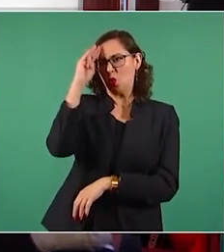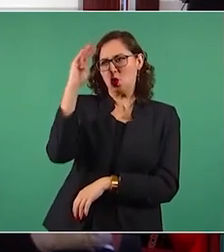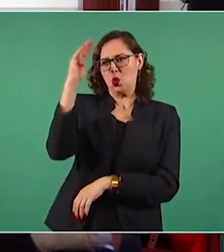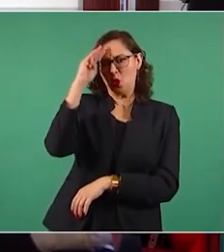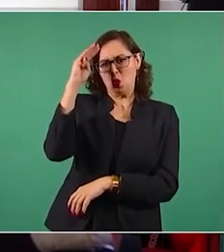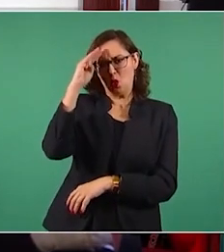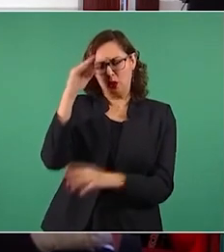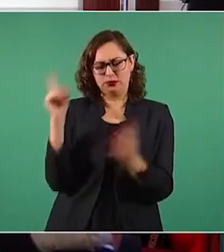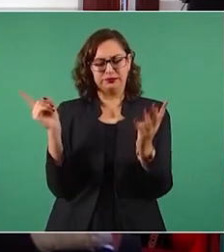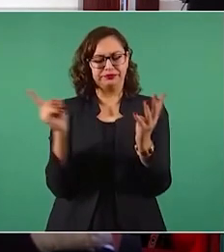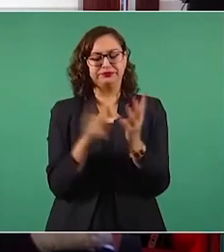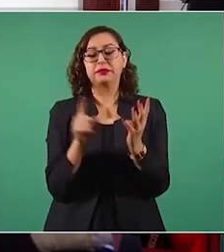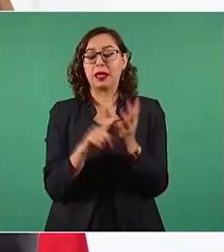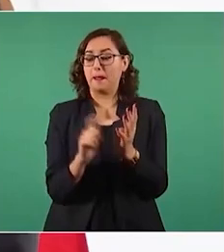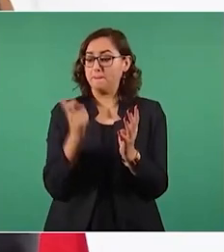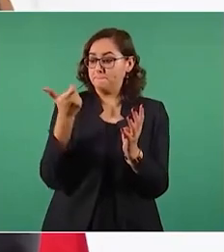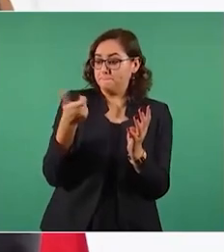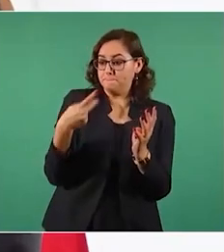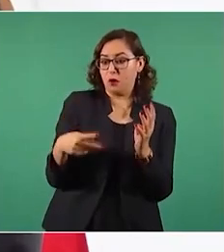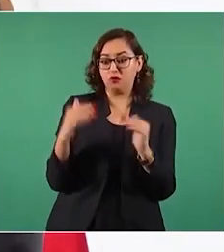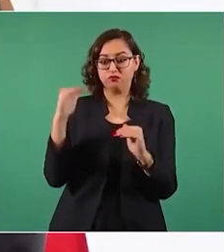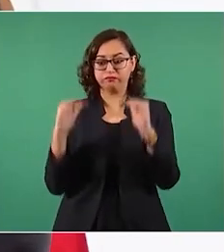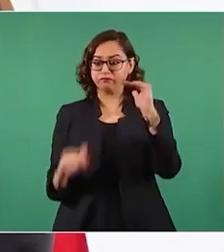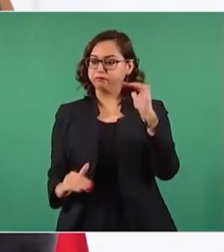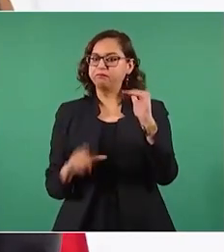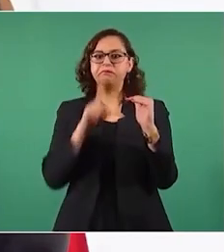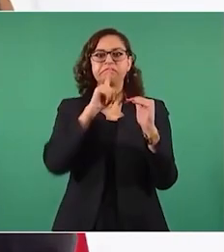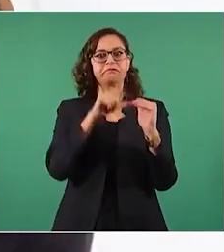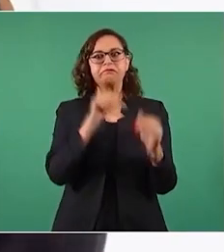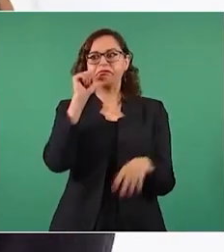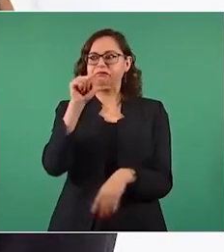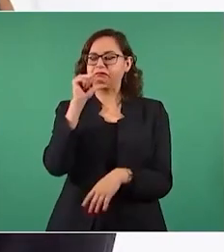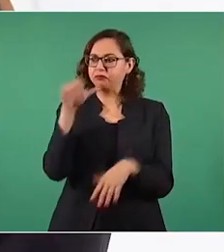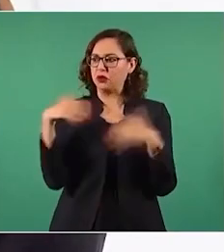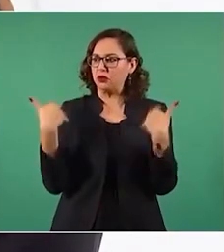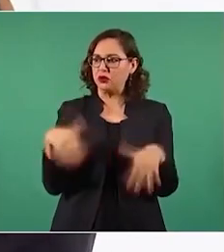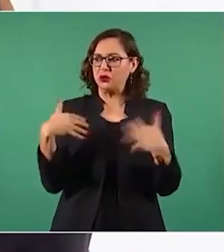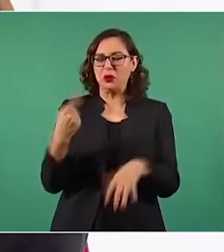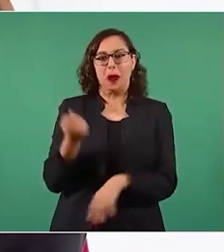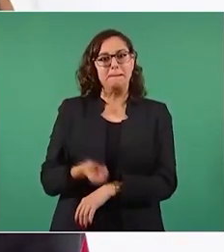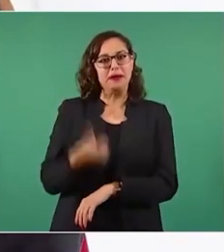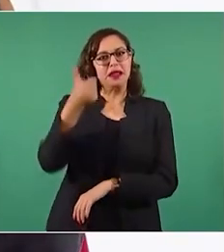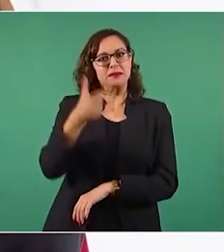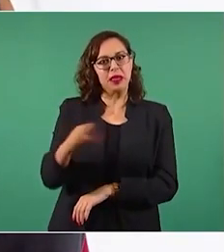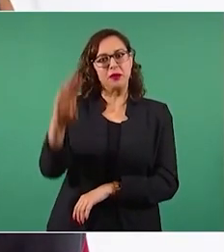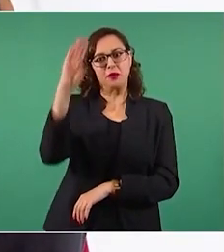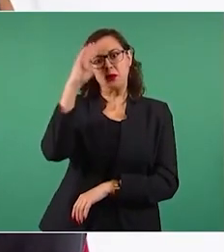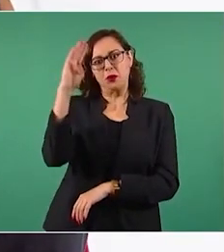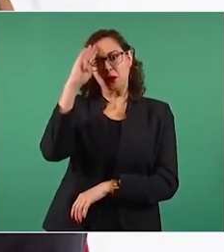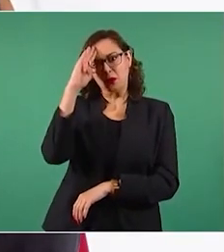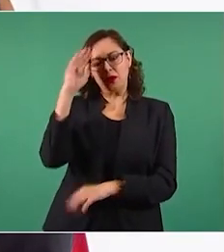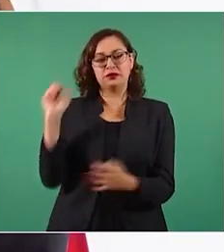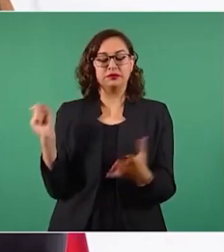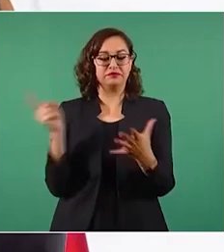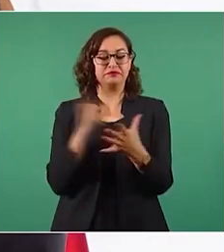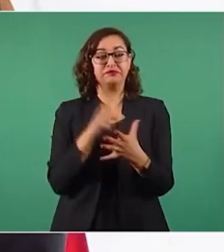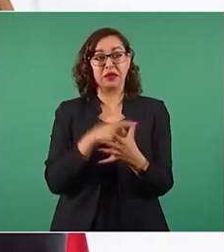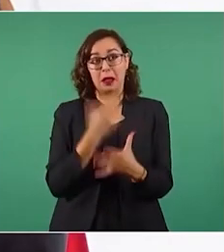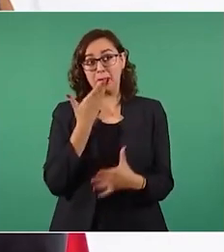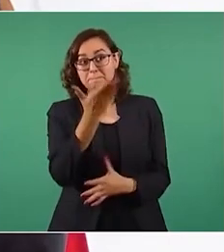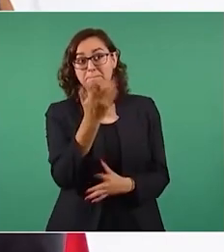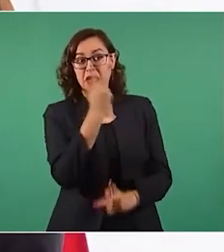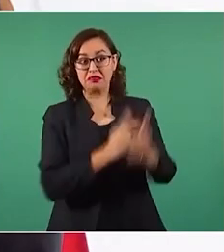devaluación del peso, récord histórico en no incremento de deuda,